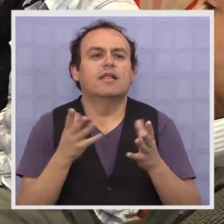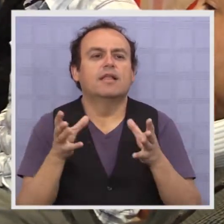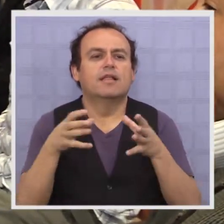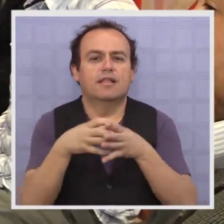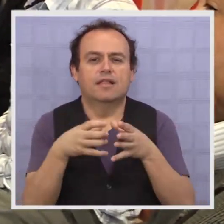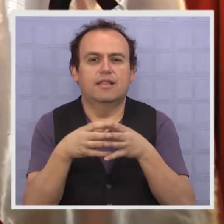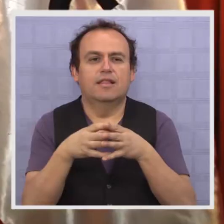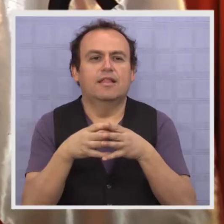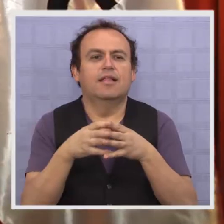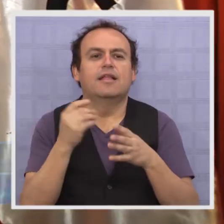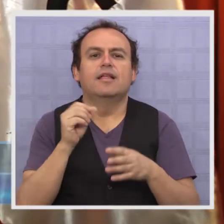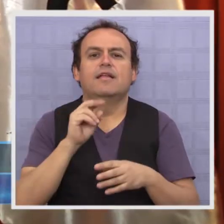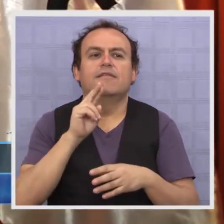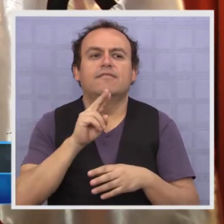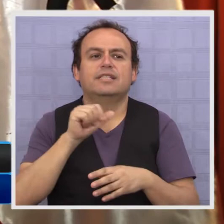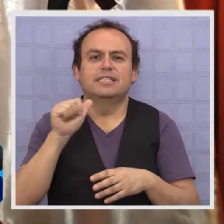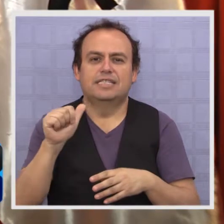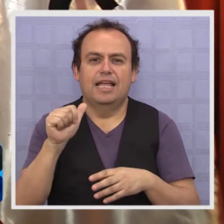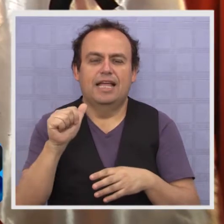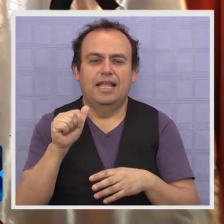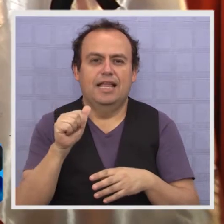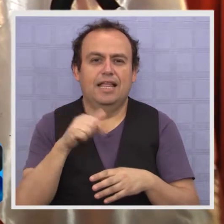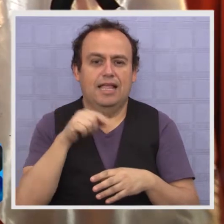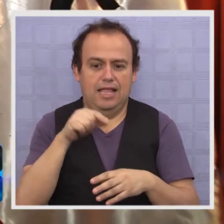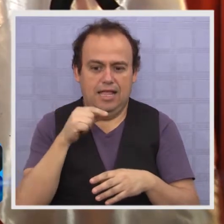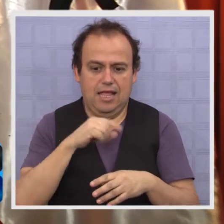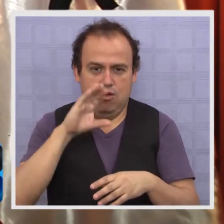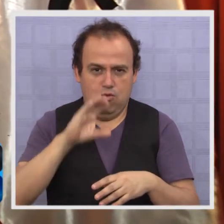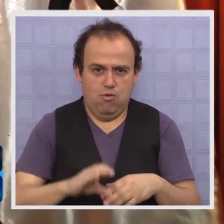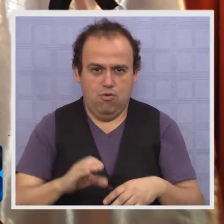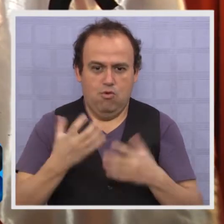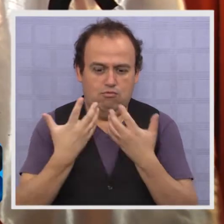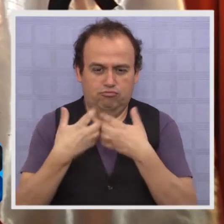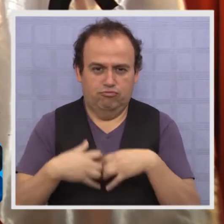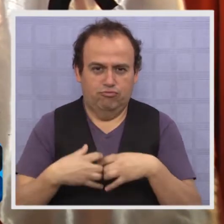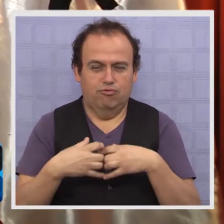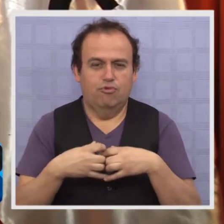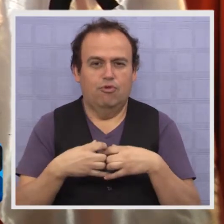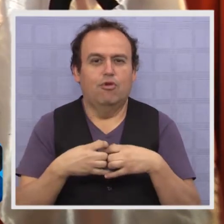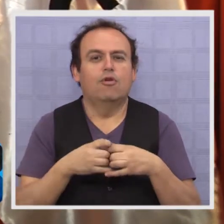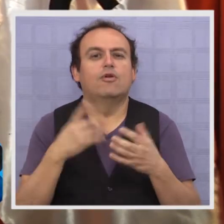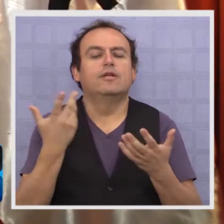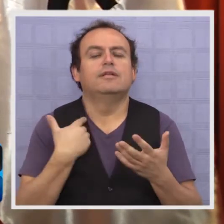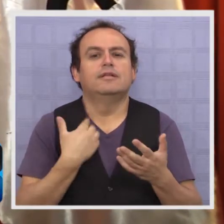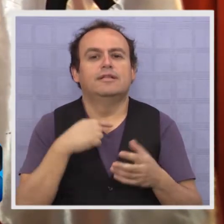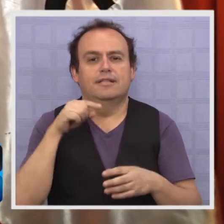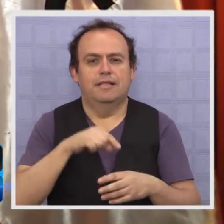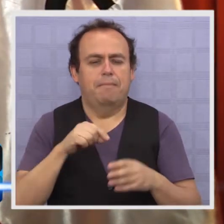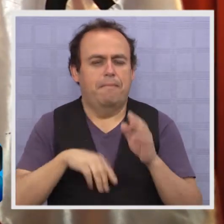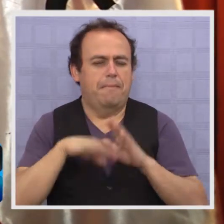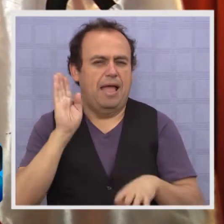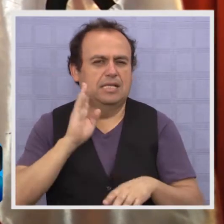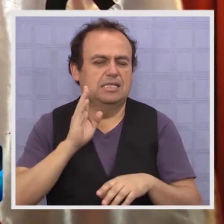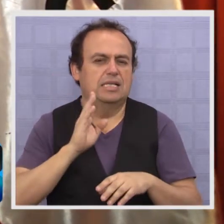Somos una de las carreras más antiguas que hacemos en homenaje a los socios fundadores, Pedro Cachola y Salvador Lama. Y que esto